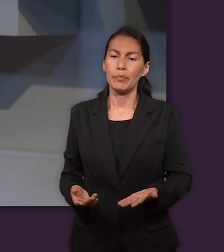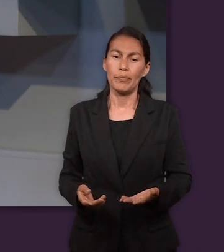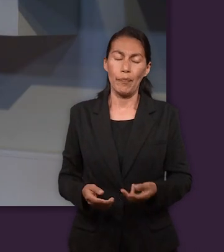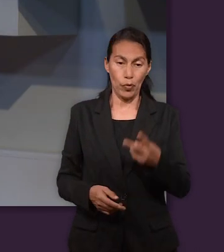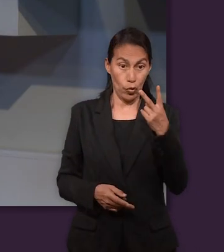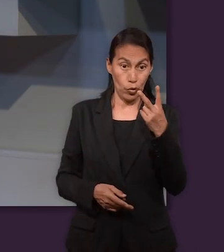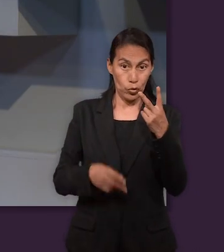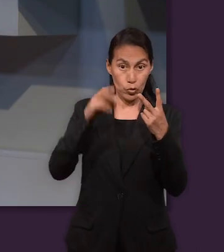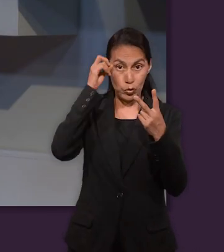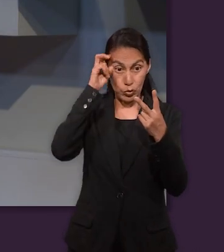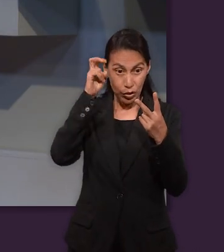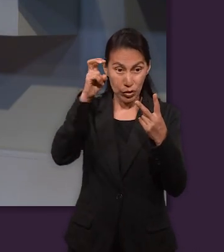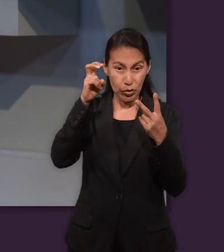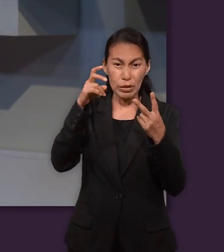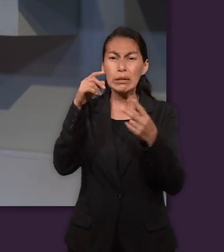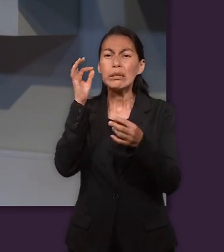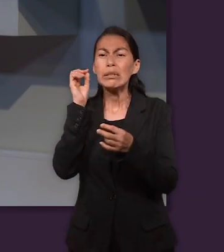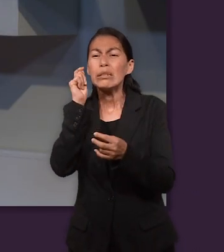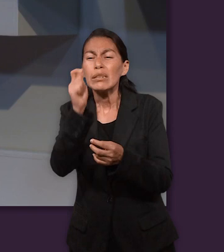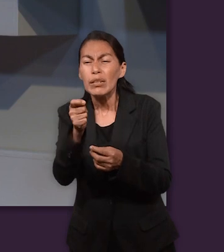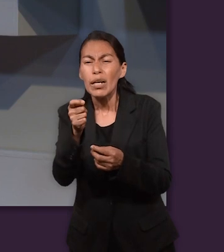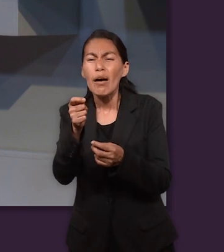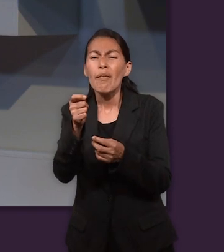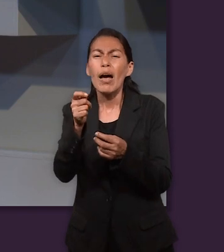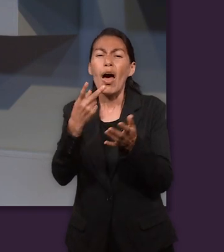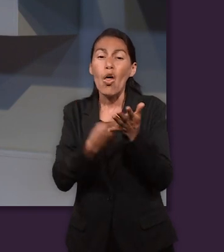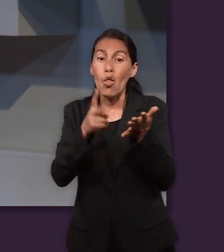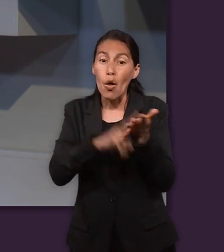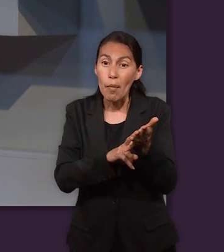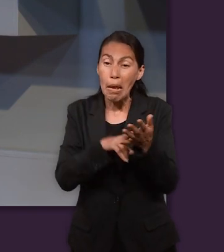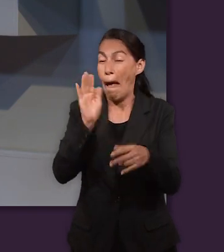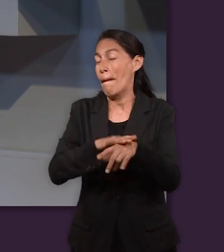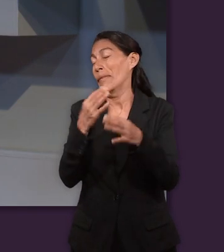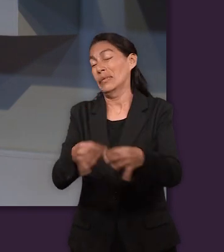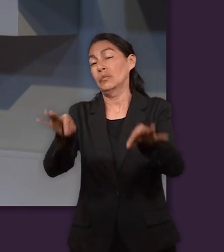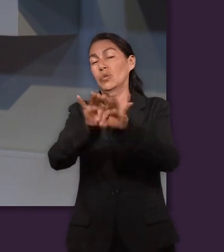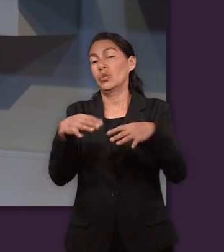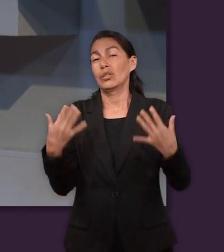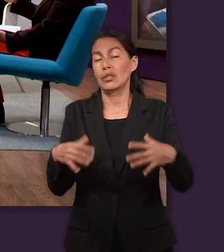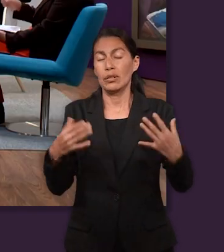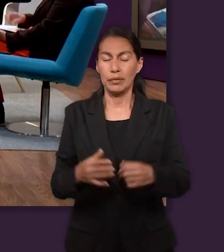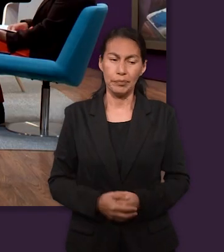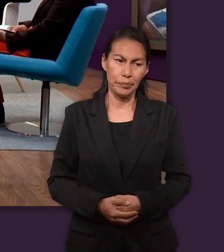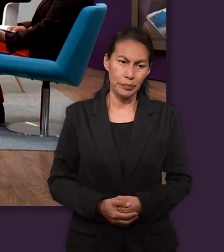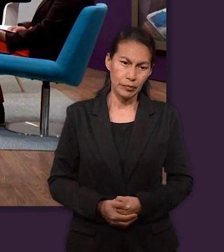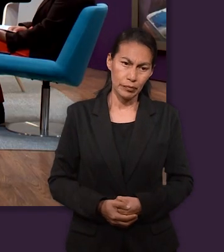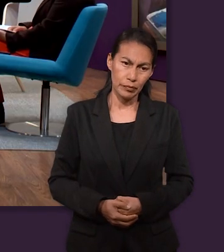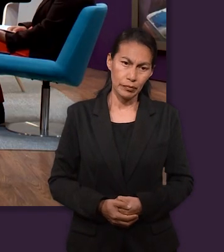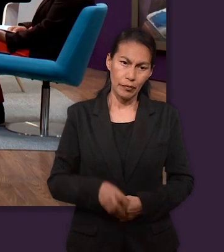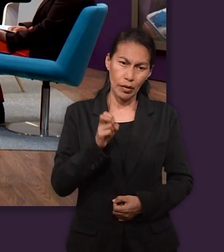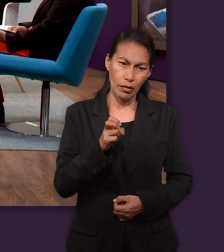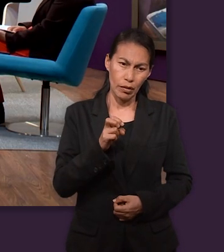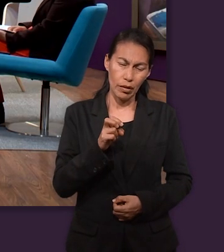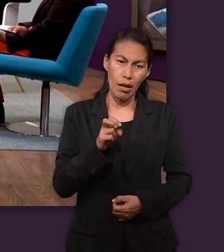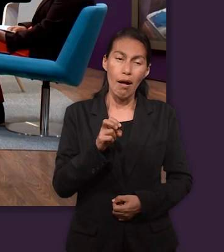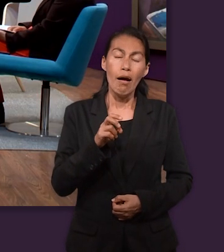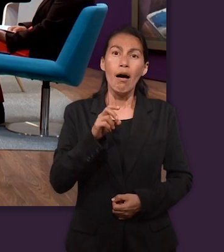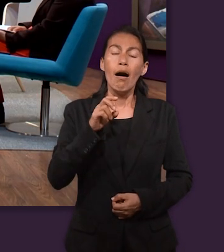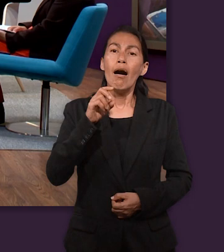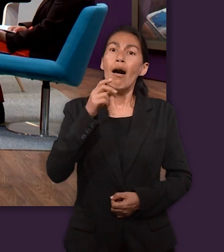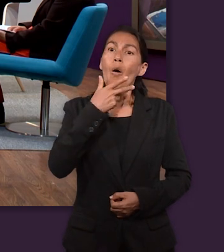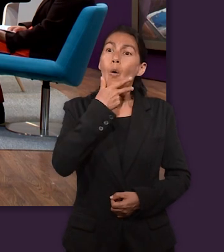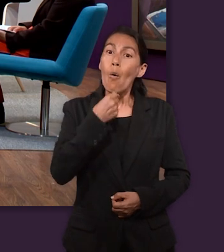Son dos sueños que Dios le manda, porque vino de Dios que significaba que era muy importante, que se lo mandara dos veces era que era muy